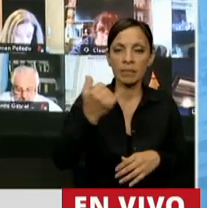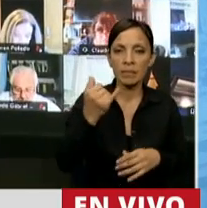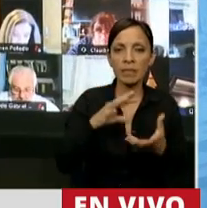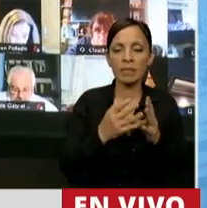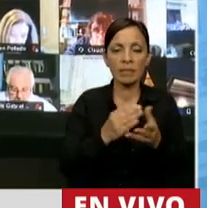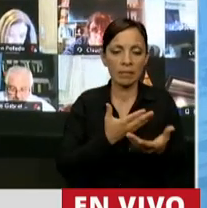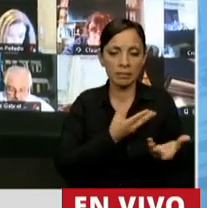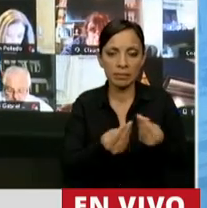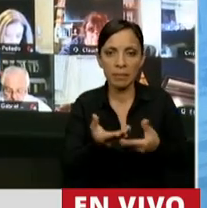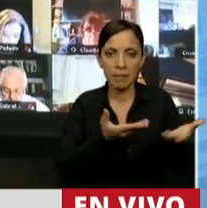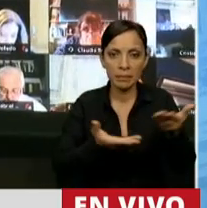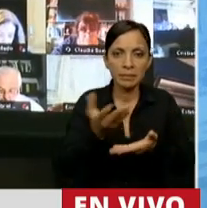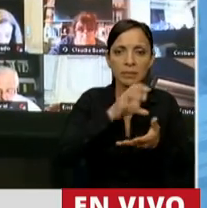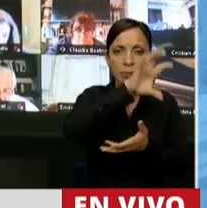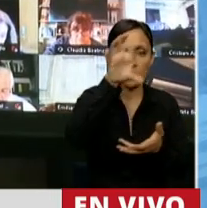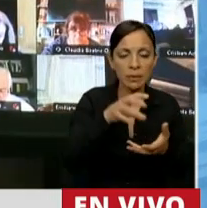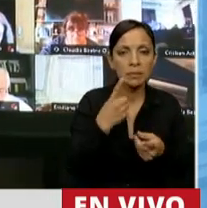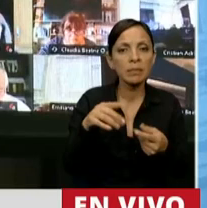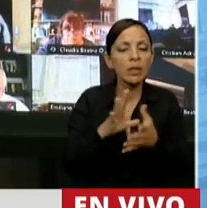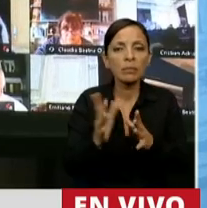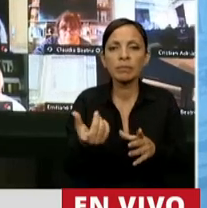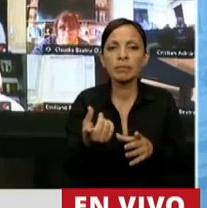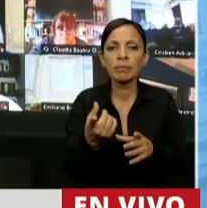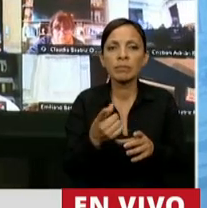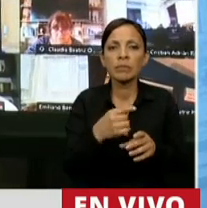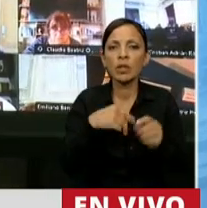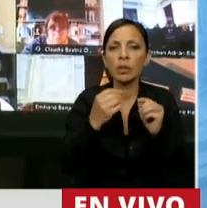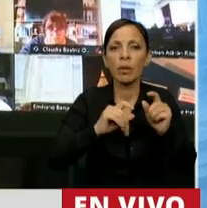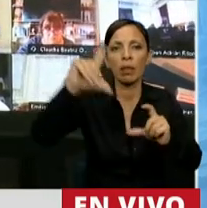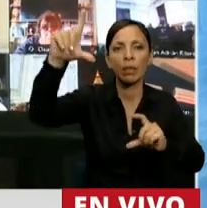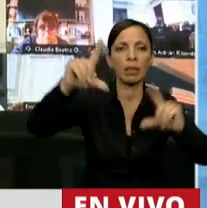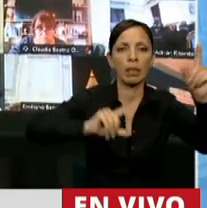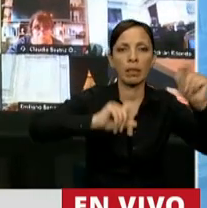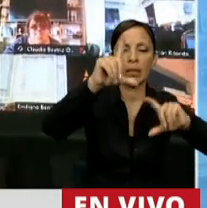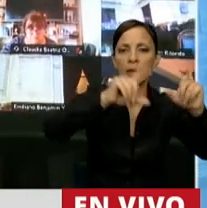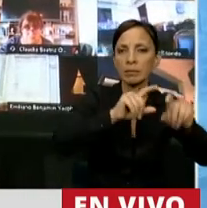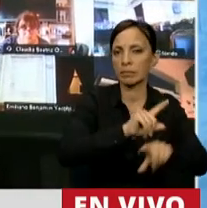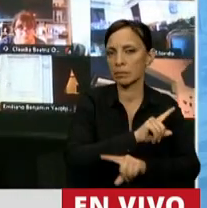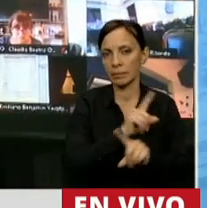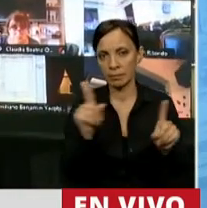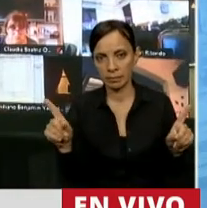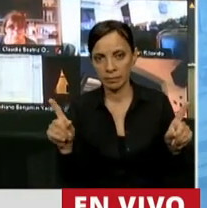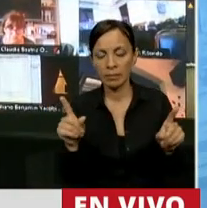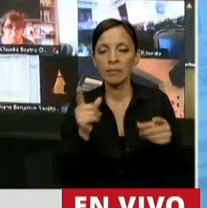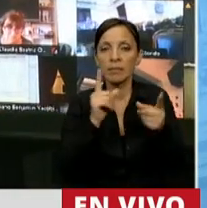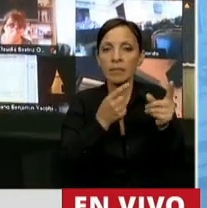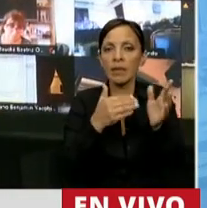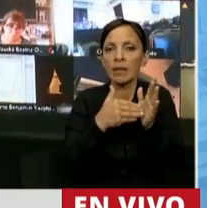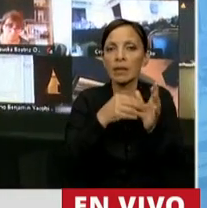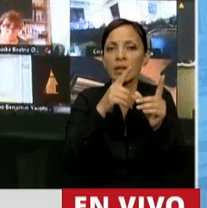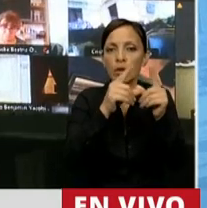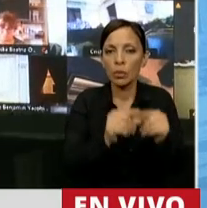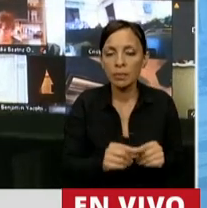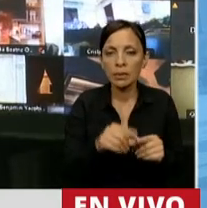de solidaridad importante, pero no puede ser absolutamente desproporcionada y la desproporción también en números fue